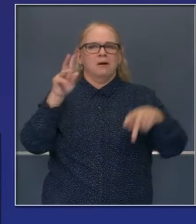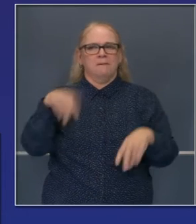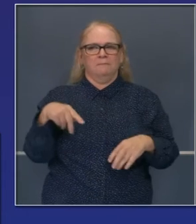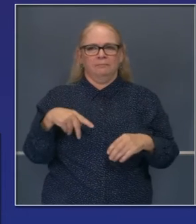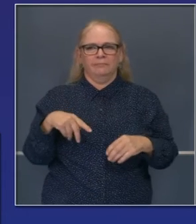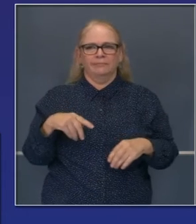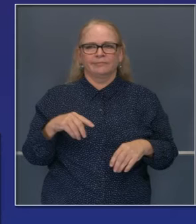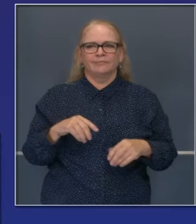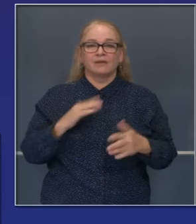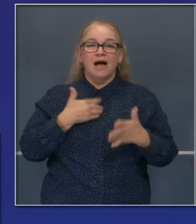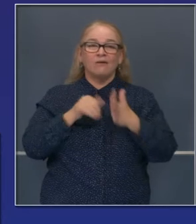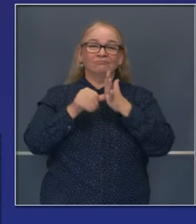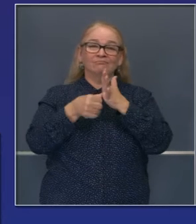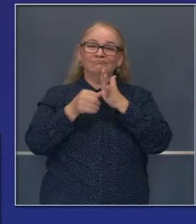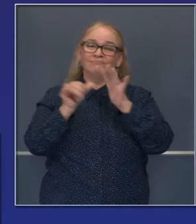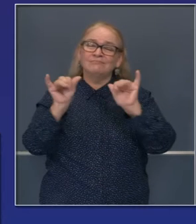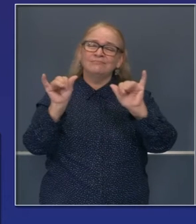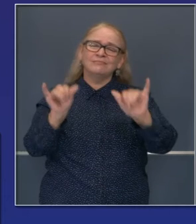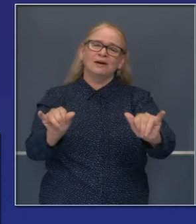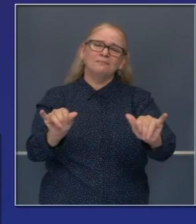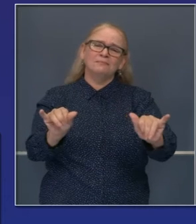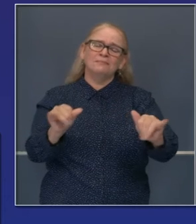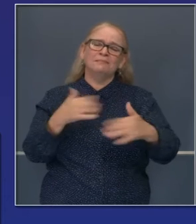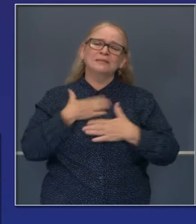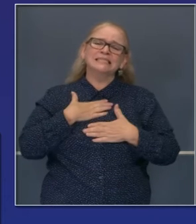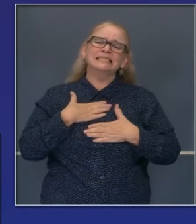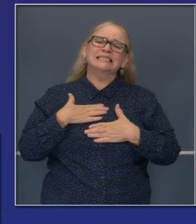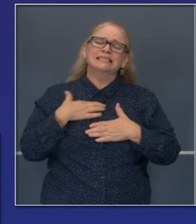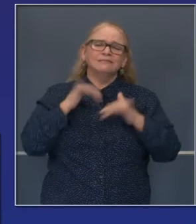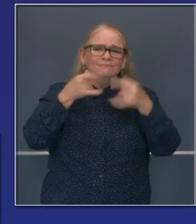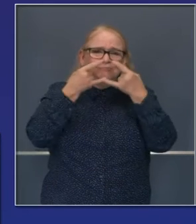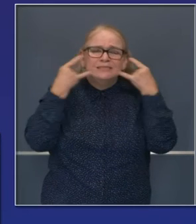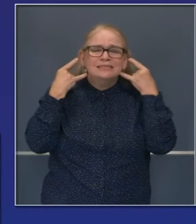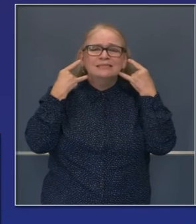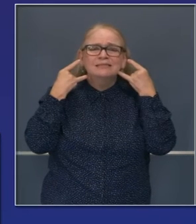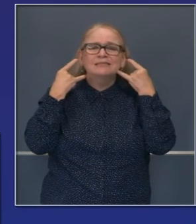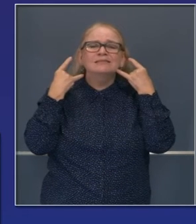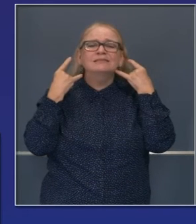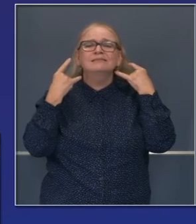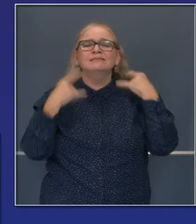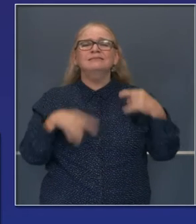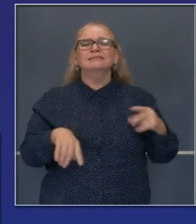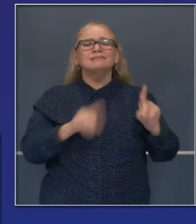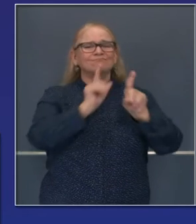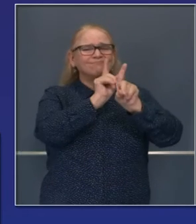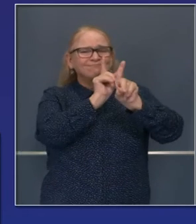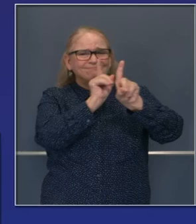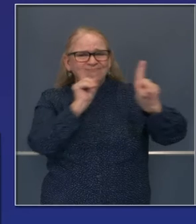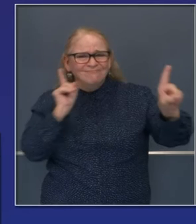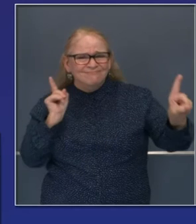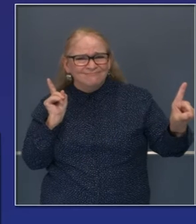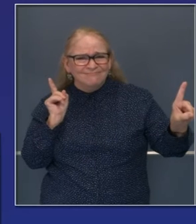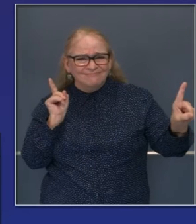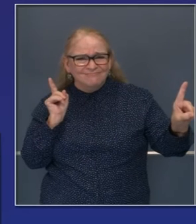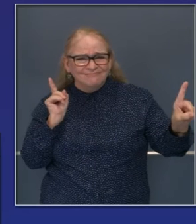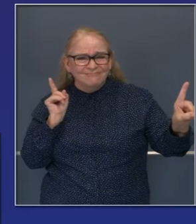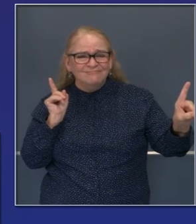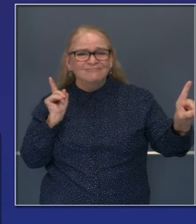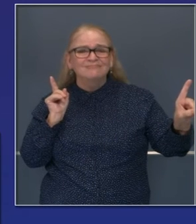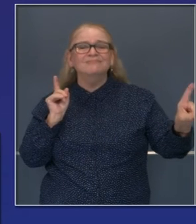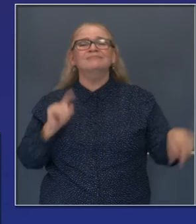Y como siempre, con nuestra advertencia para todos, nuestra súplica para todos que sigan usando su mascarilla,